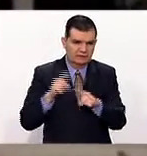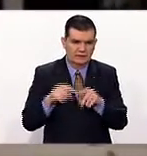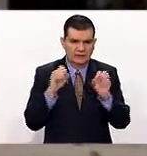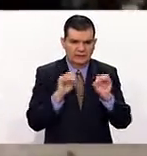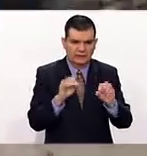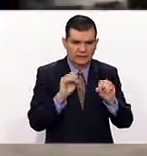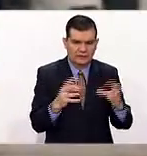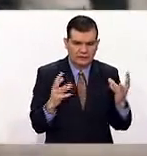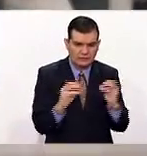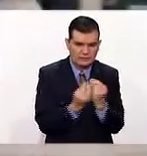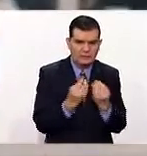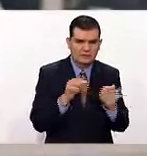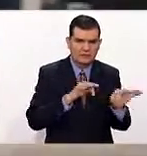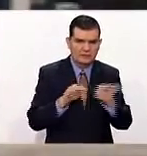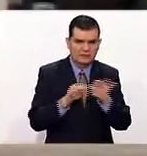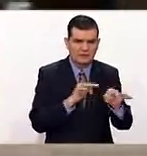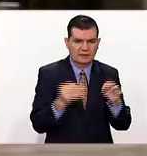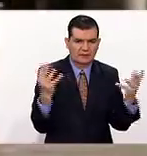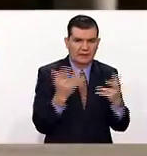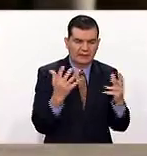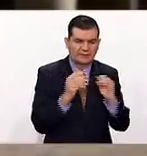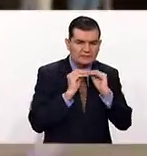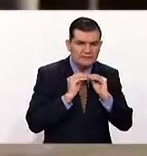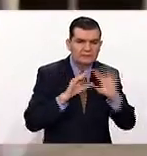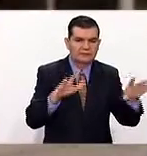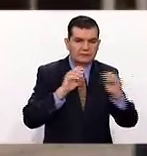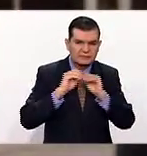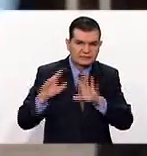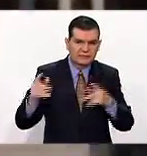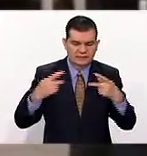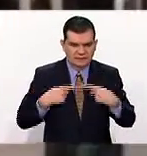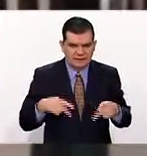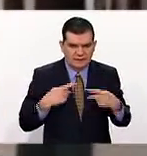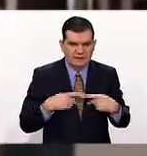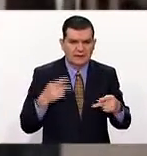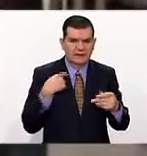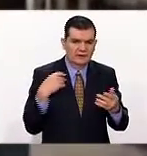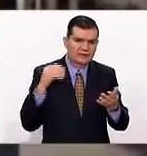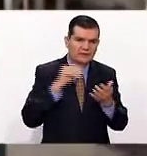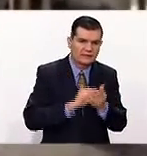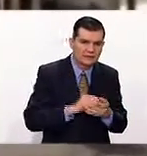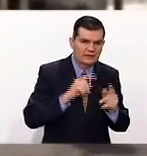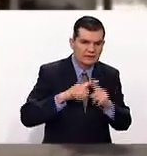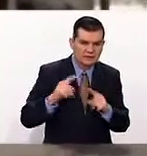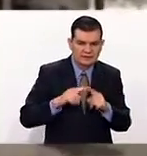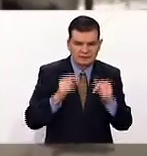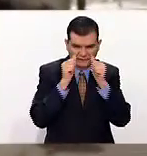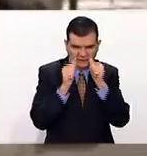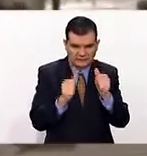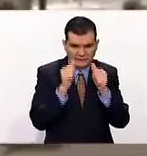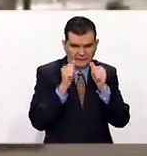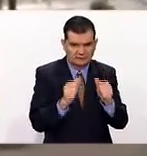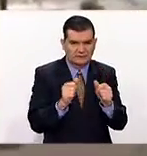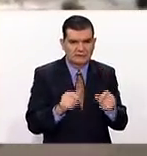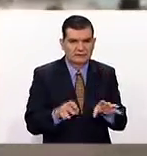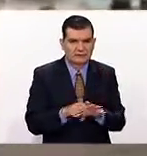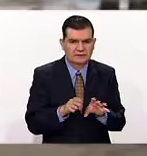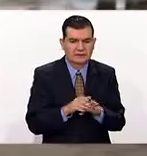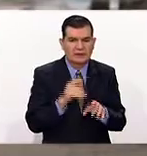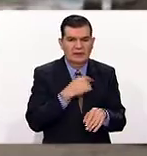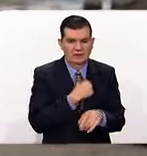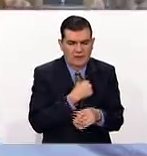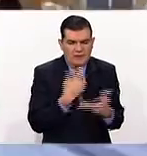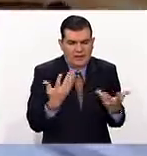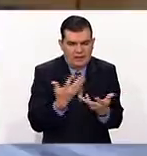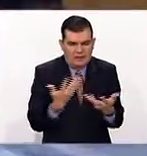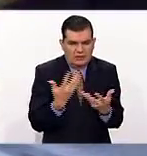conjunto trabajamos desde hacer campañas de infusión con la gente, infografías, estar mucho en medios. Y bueno, lo que